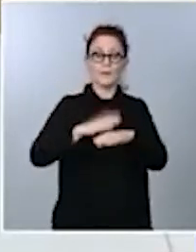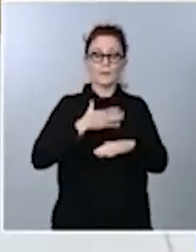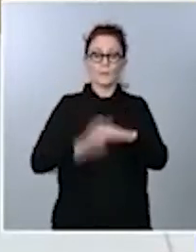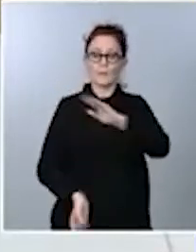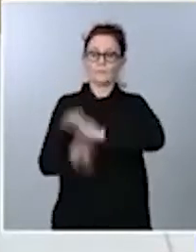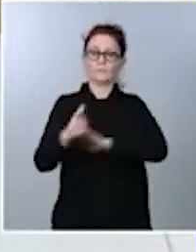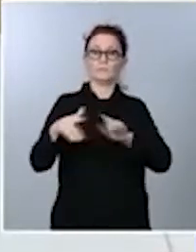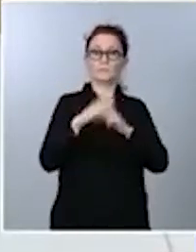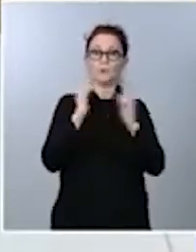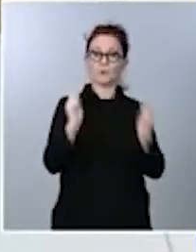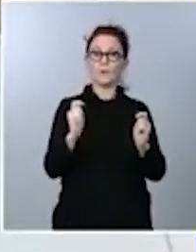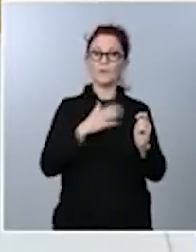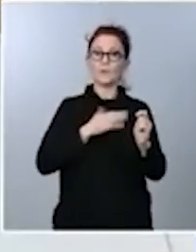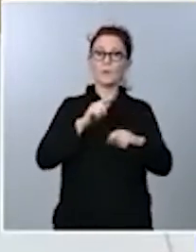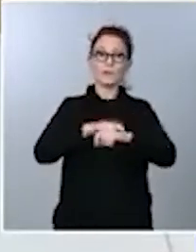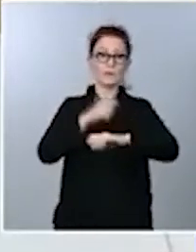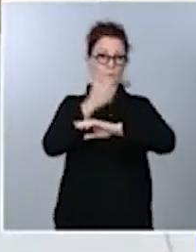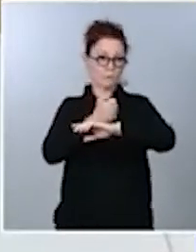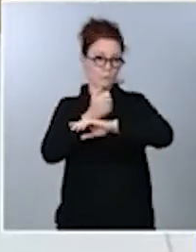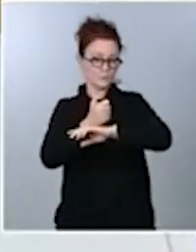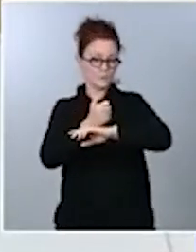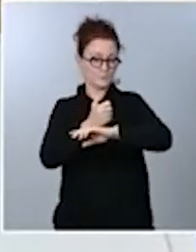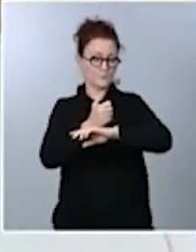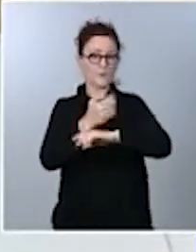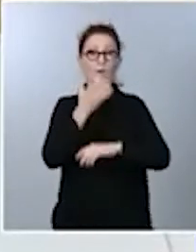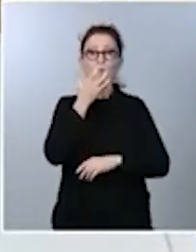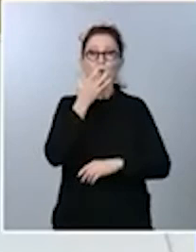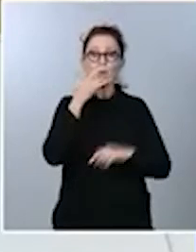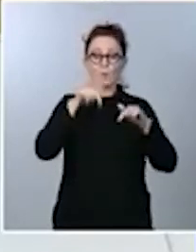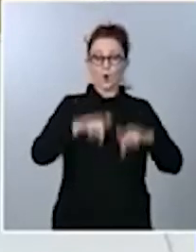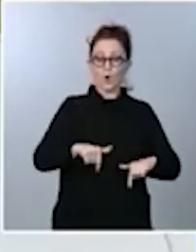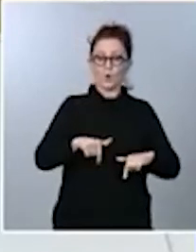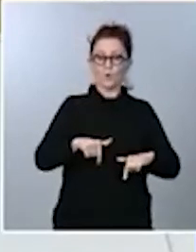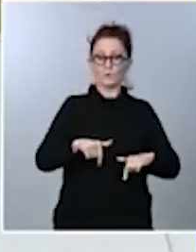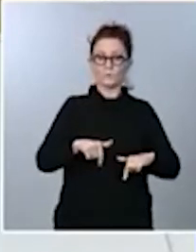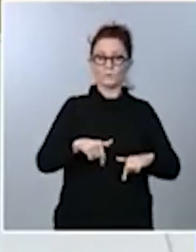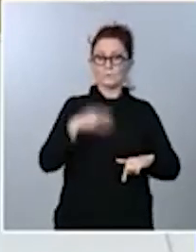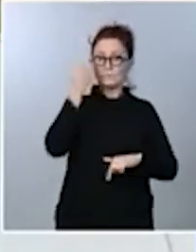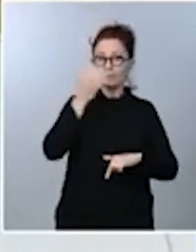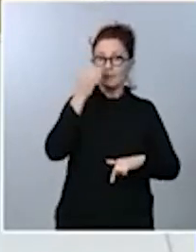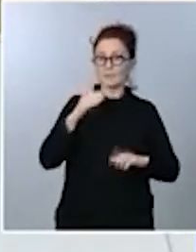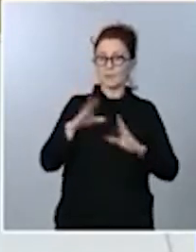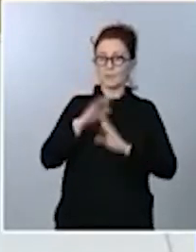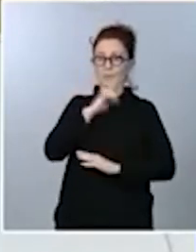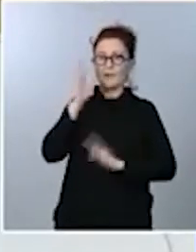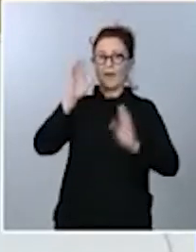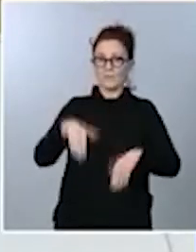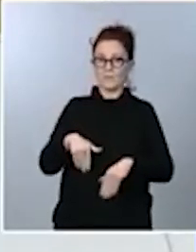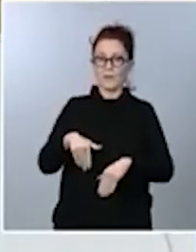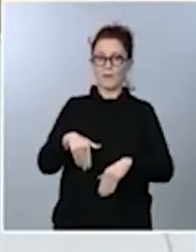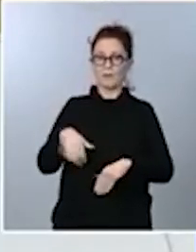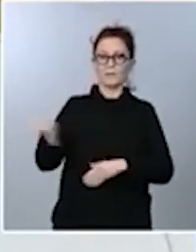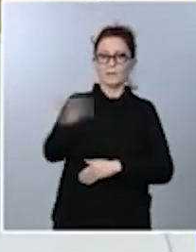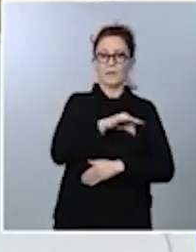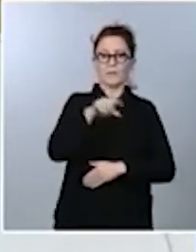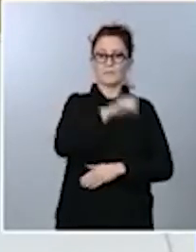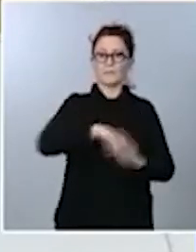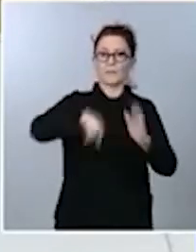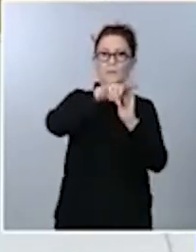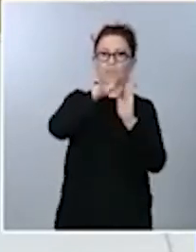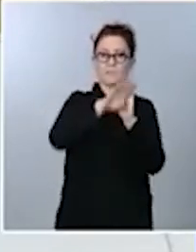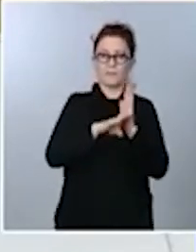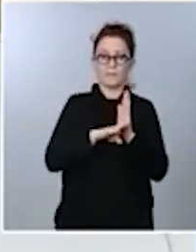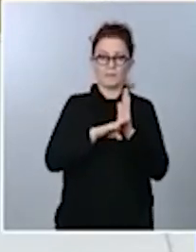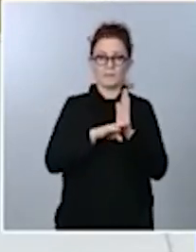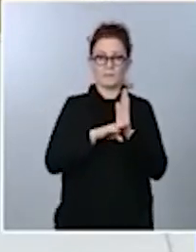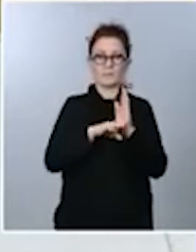él el toque de queda? Si, por ejemplo, hoy espera que la Comunidad de Madrid pide esta medida, pueda trasladar, que también tiene… Cuenta con el